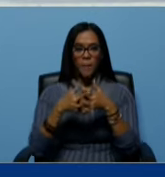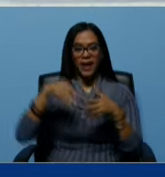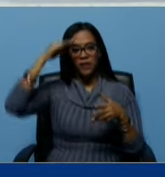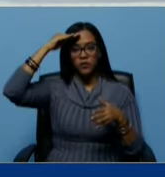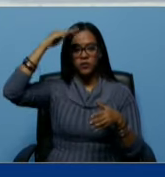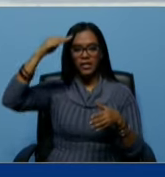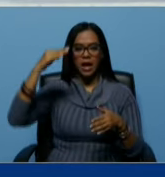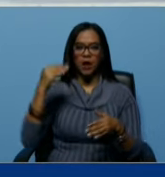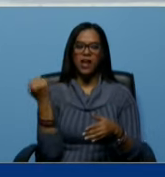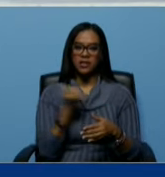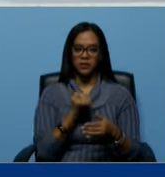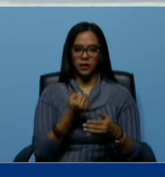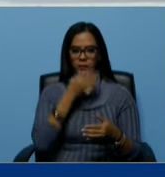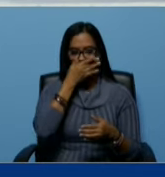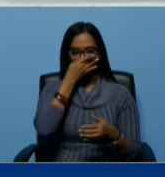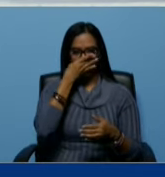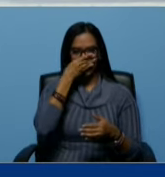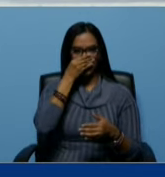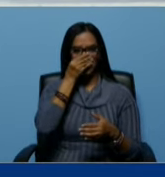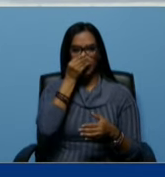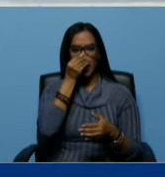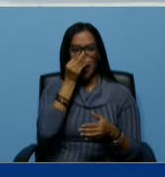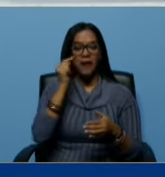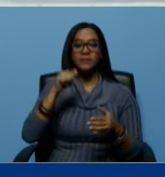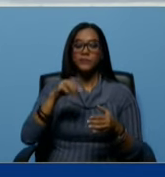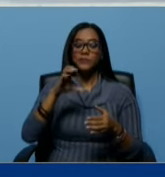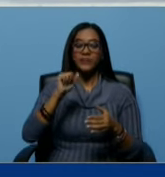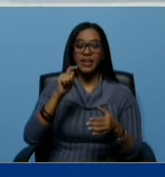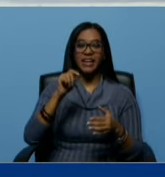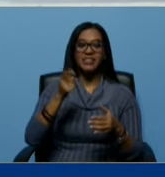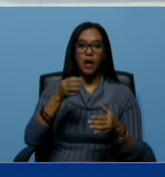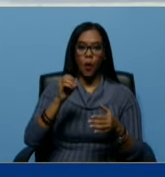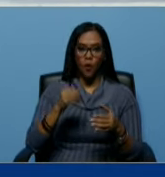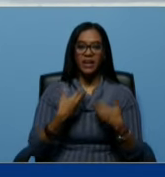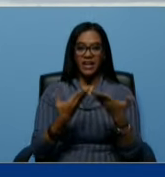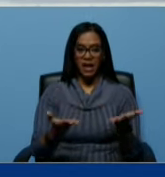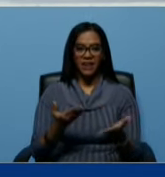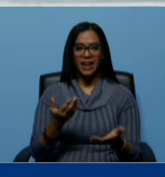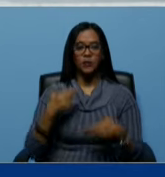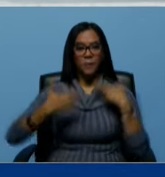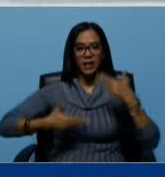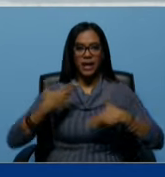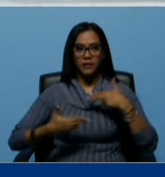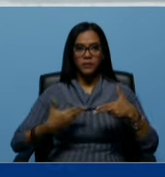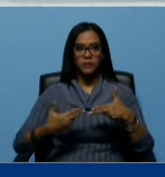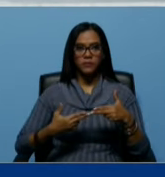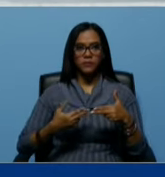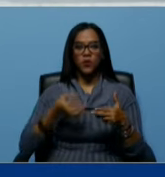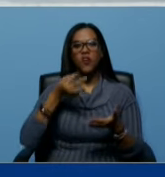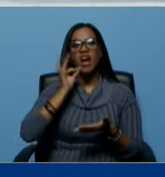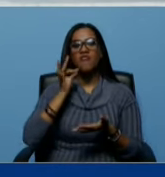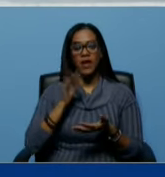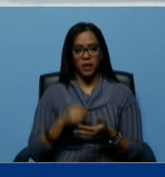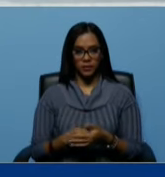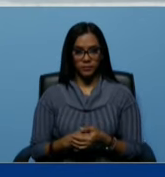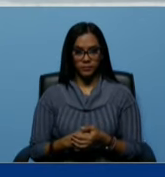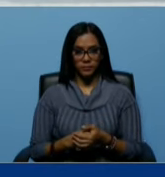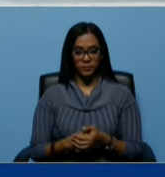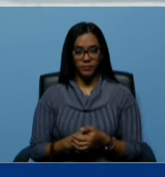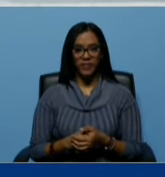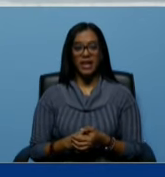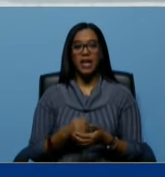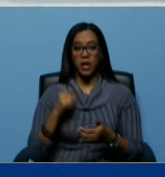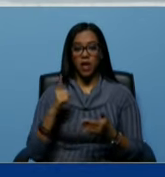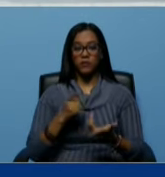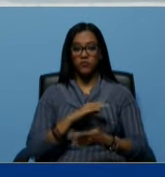mercenarios pero además este Cactagón que era el que le daban a estos delincuentes con cafeína o sea un Cactagón